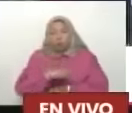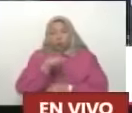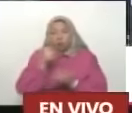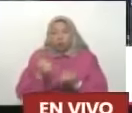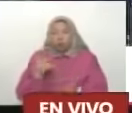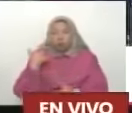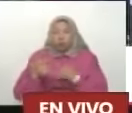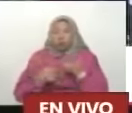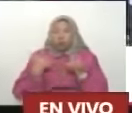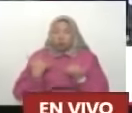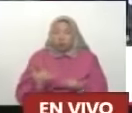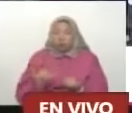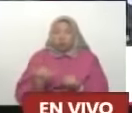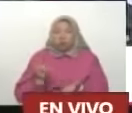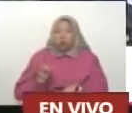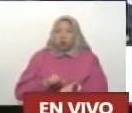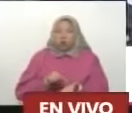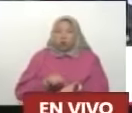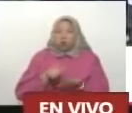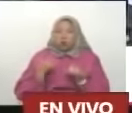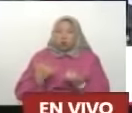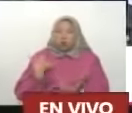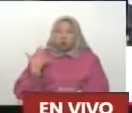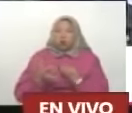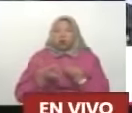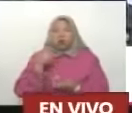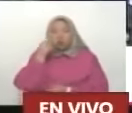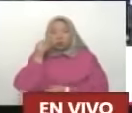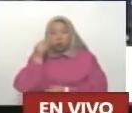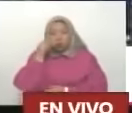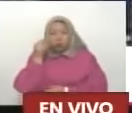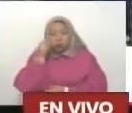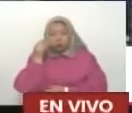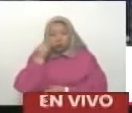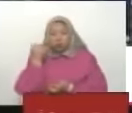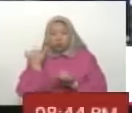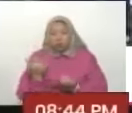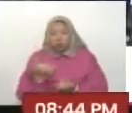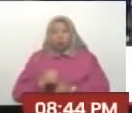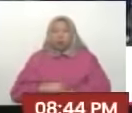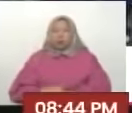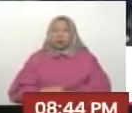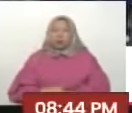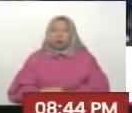Y yo creo que eso ha sido parte de esta experiencia que hemos tenido en este tiempo, Presidente.